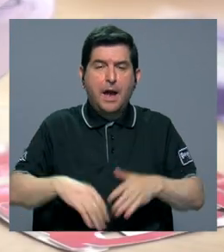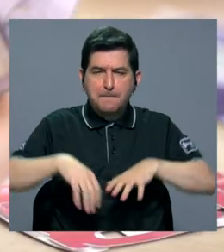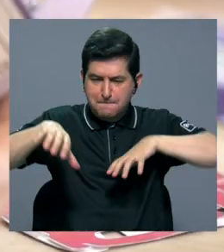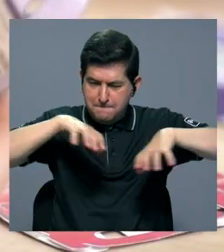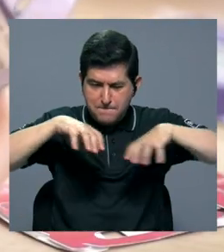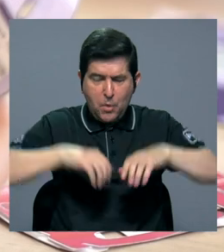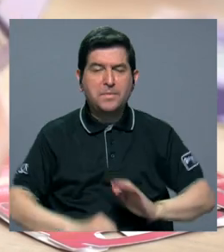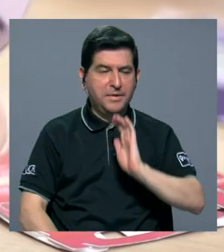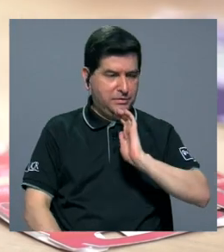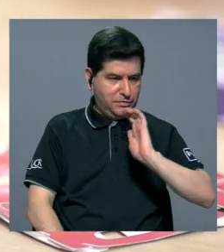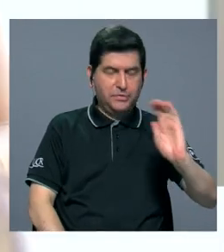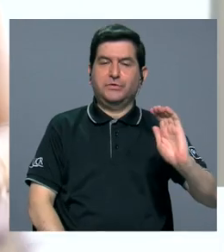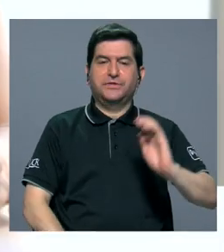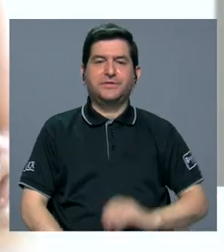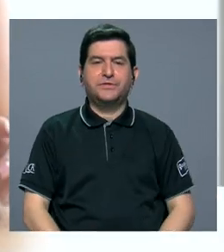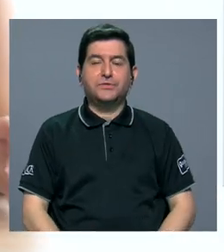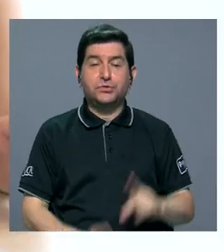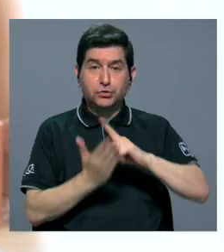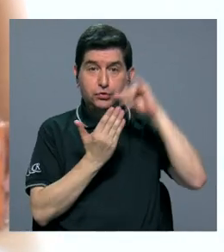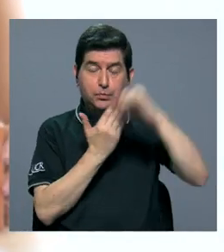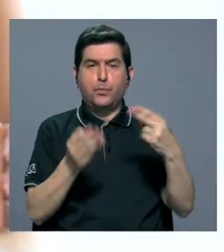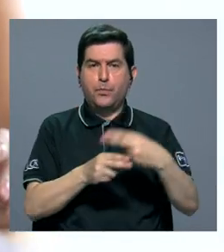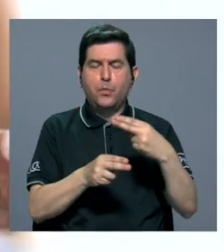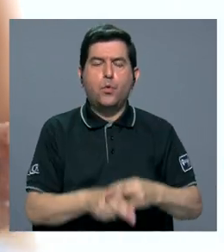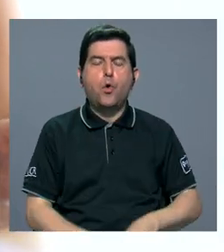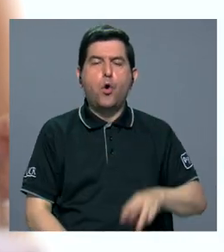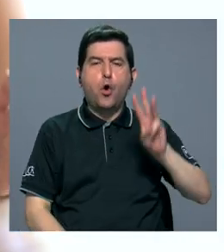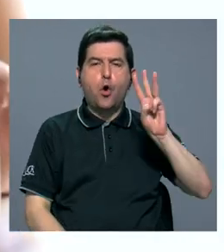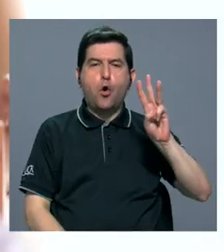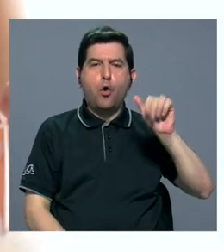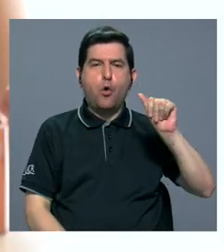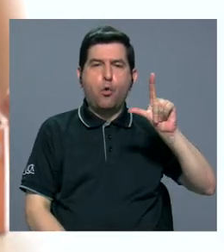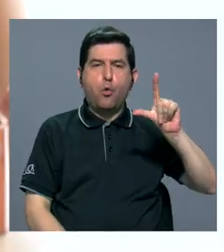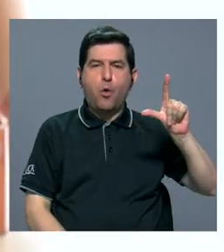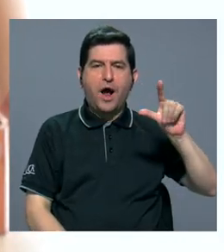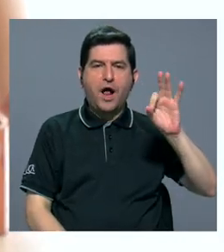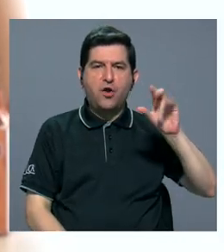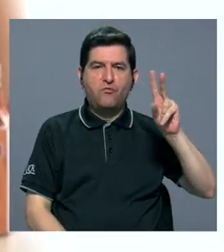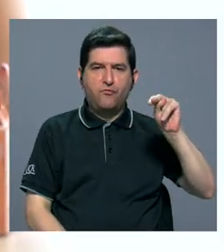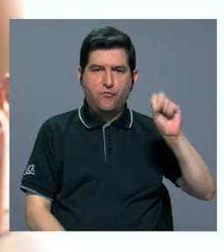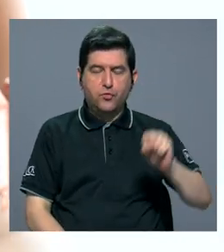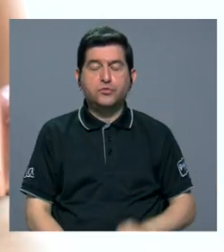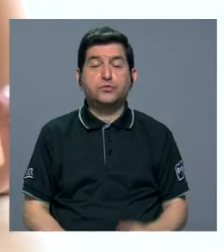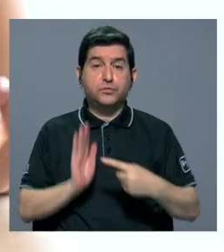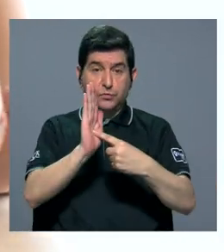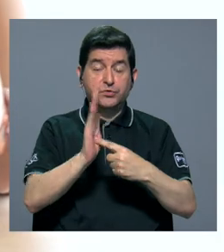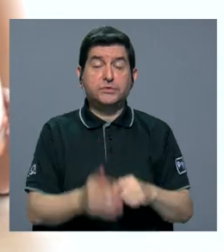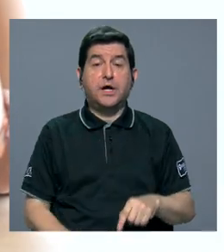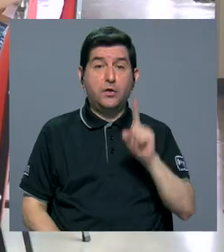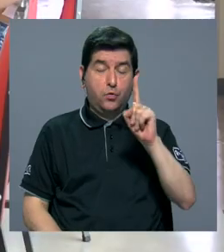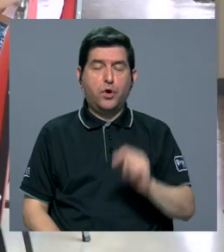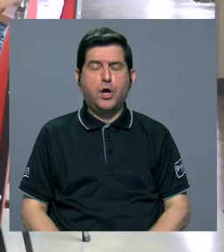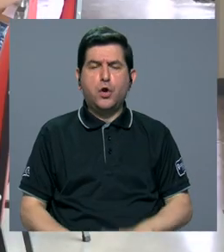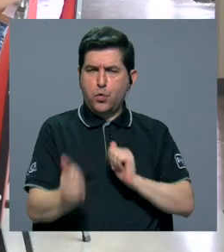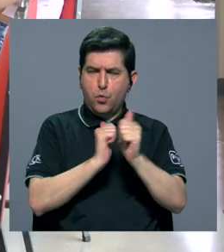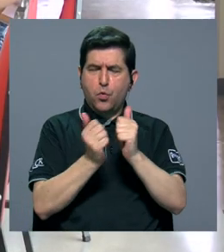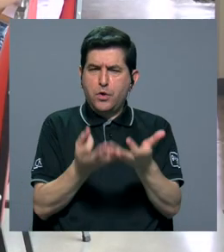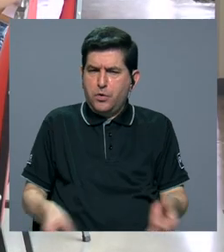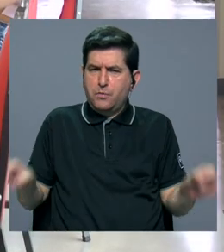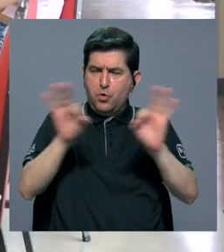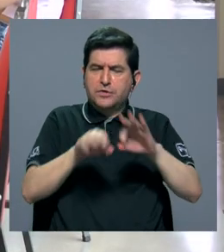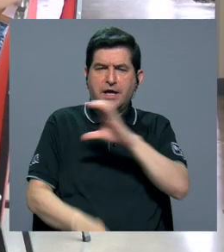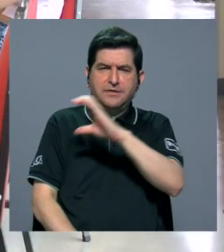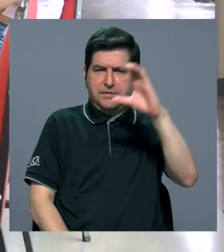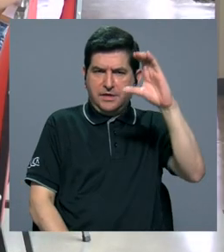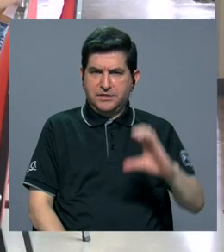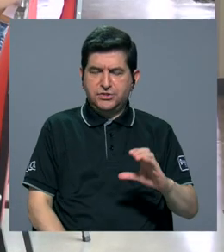motricidad de los niños. El proyecto se llama Waffles y será presentado en un prestigioso concurso en la ciudad de